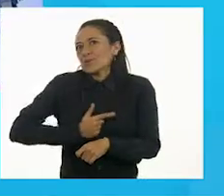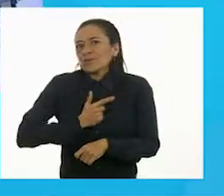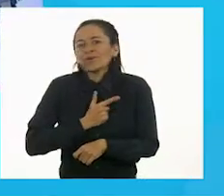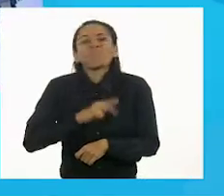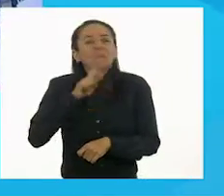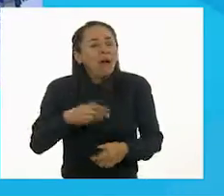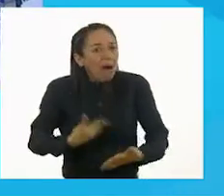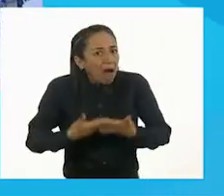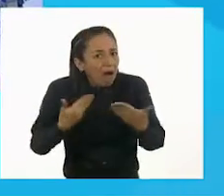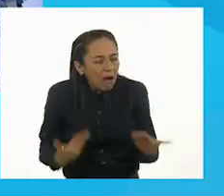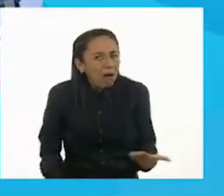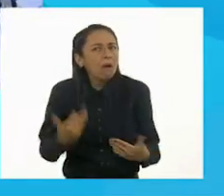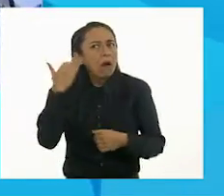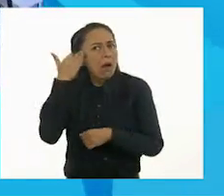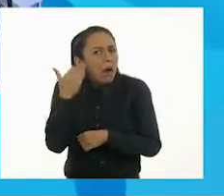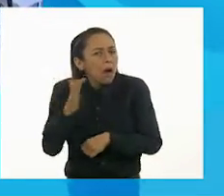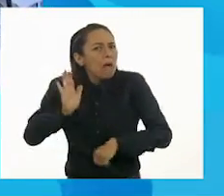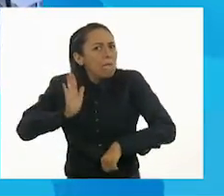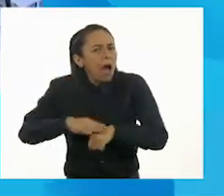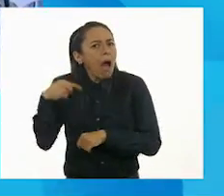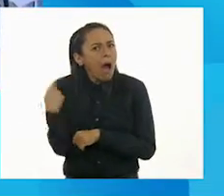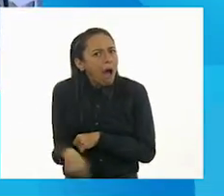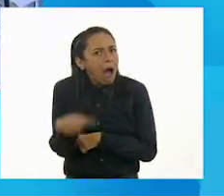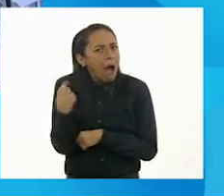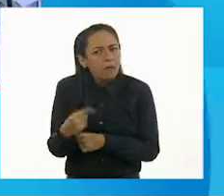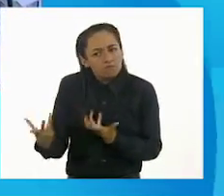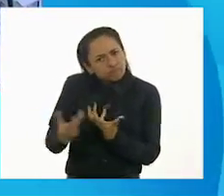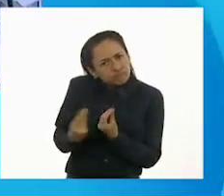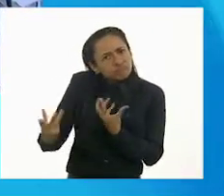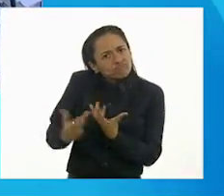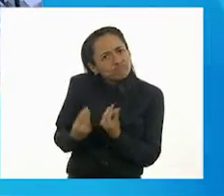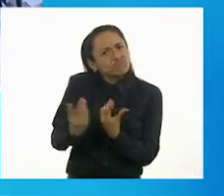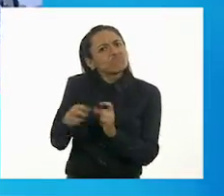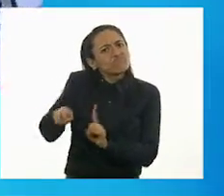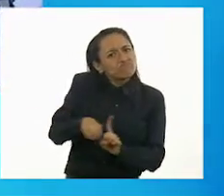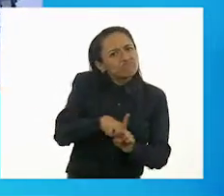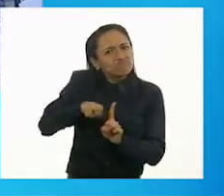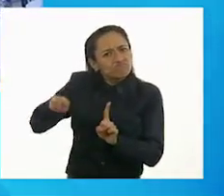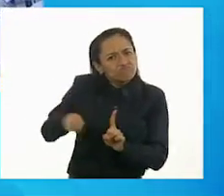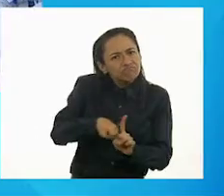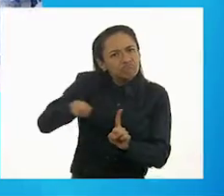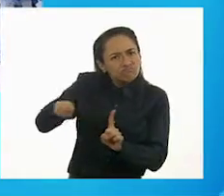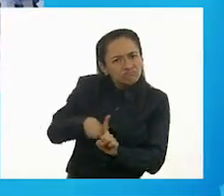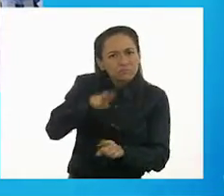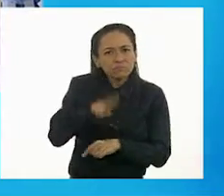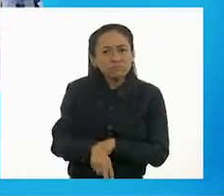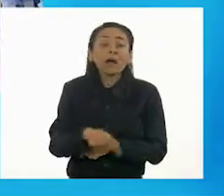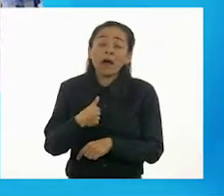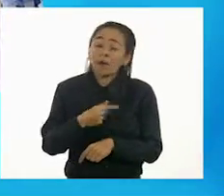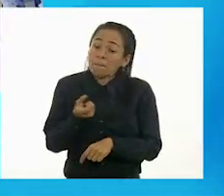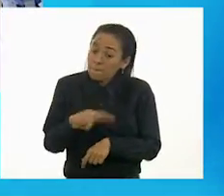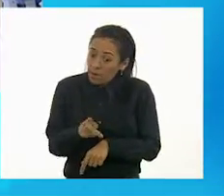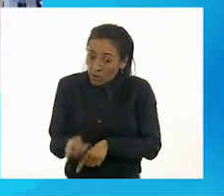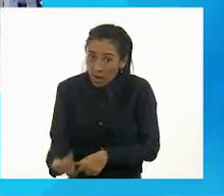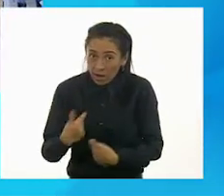más años, nos acompañan en la vida de una manera mucho más cercana y de la misma manera necesitamos atenderlas médicamente.